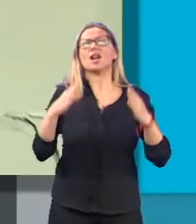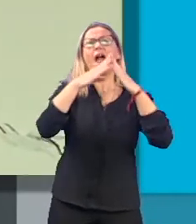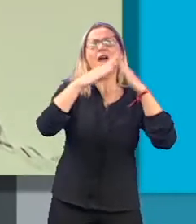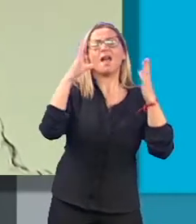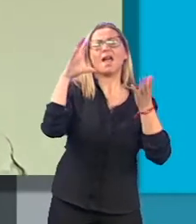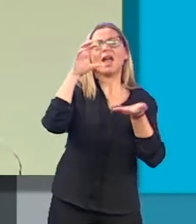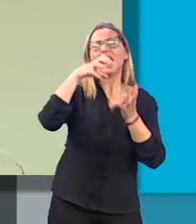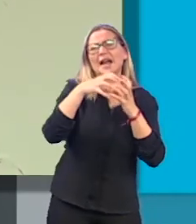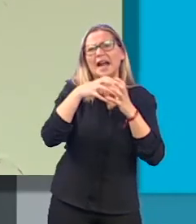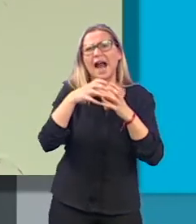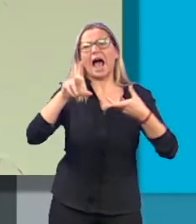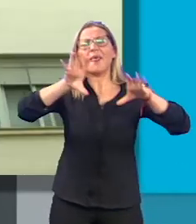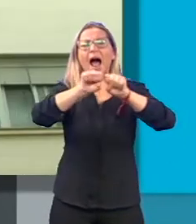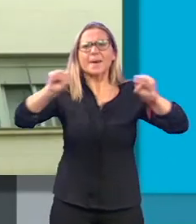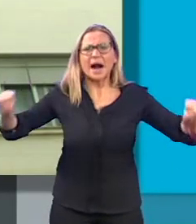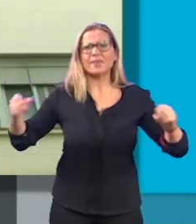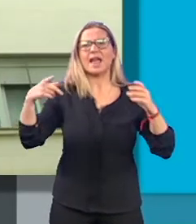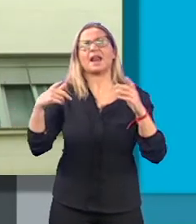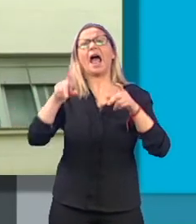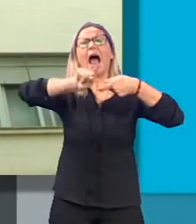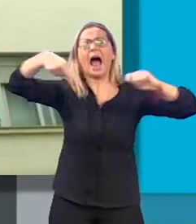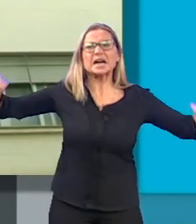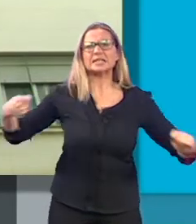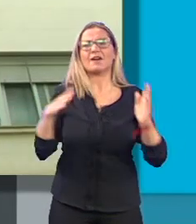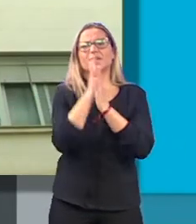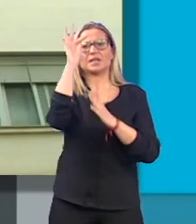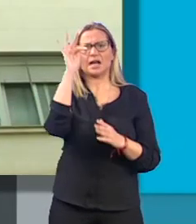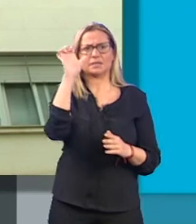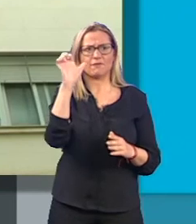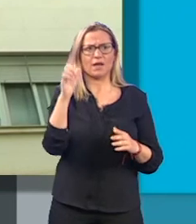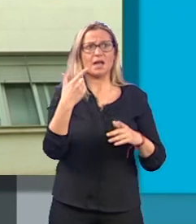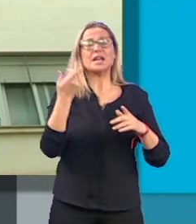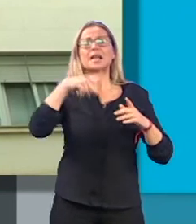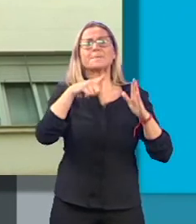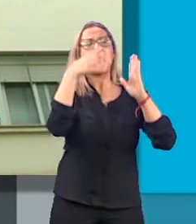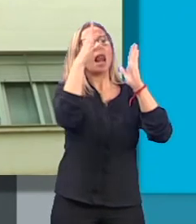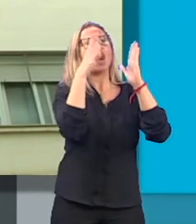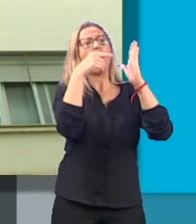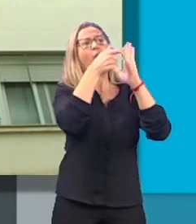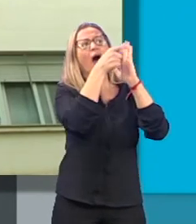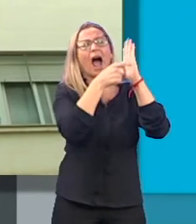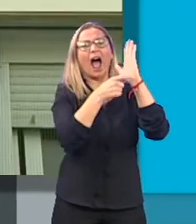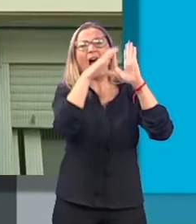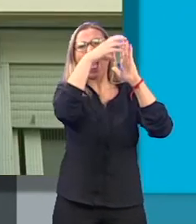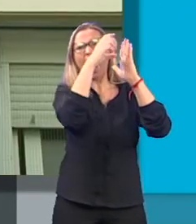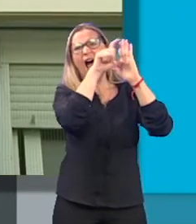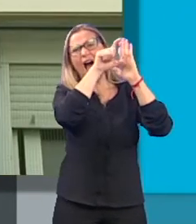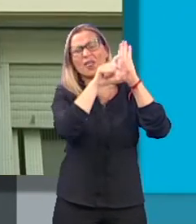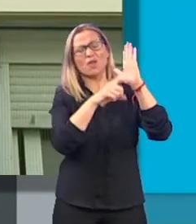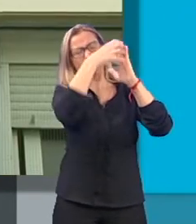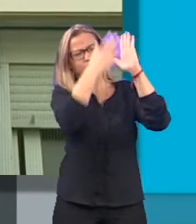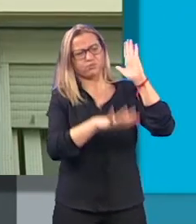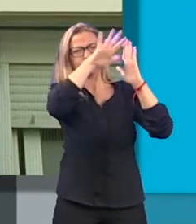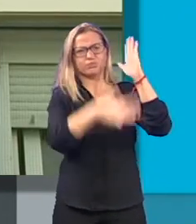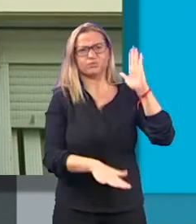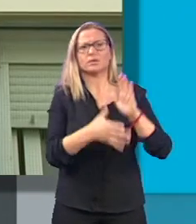Fe y Maracena, sin que consten heridos. Entre las incidencias más relevantes destaca la caída de azulejos en la fachada del Colegio Nuestra Señora de la Consolación en